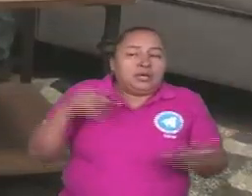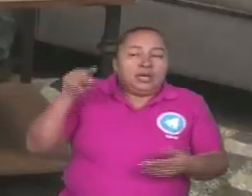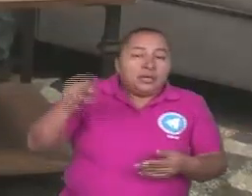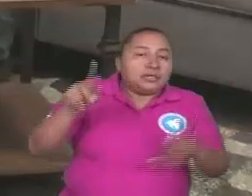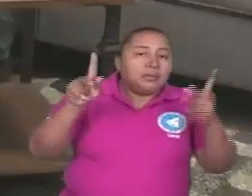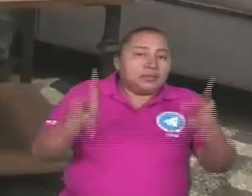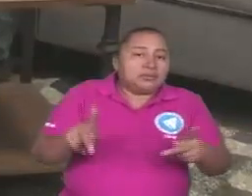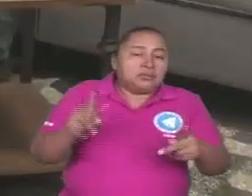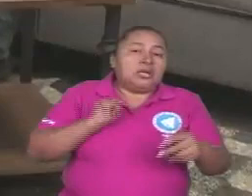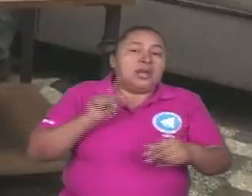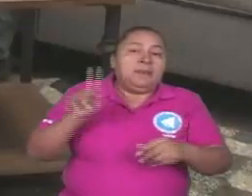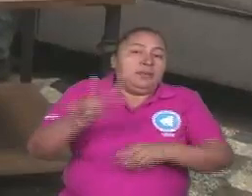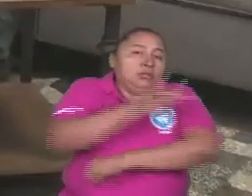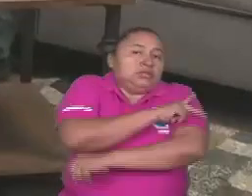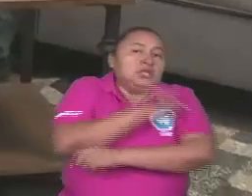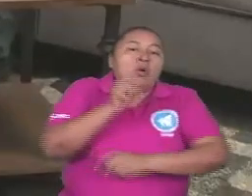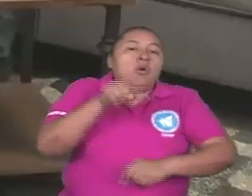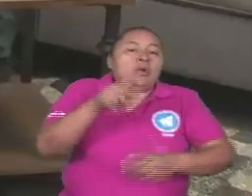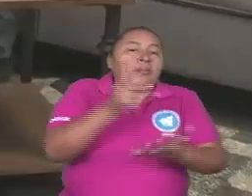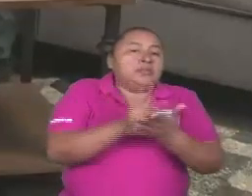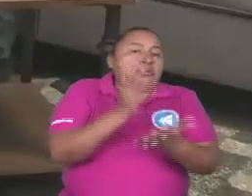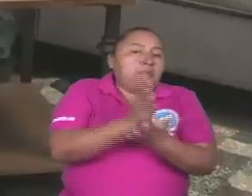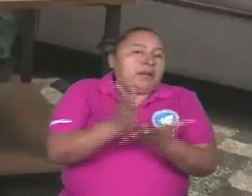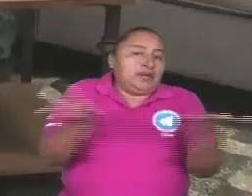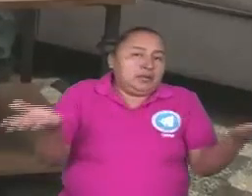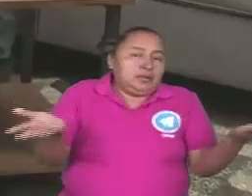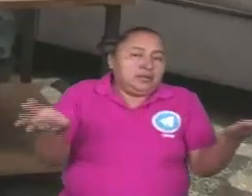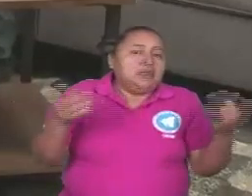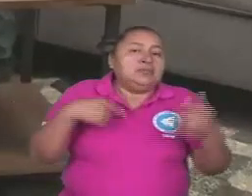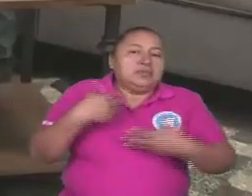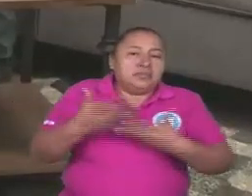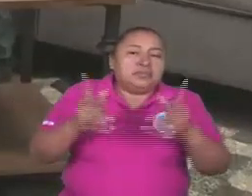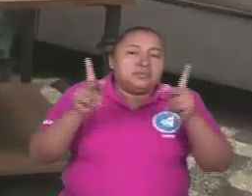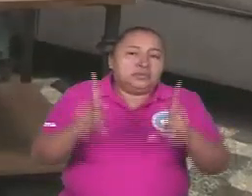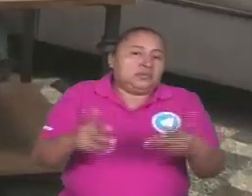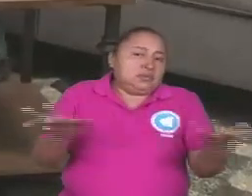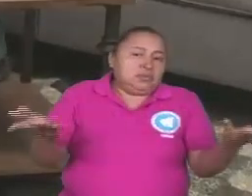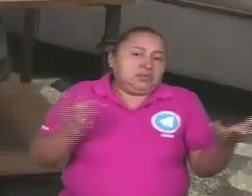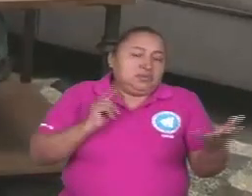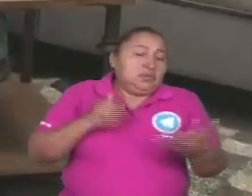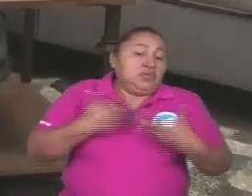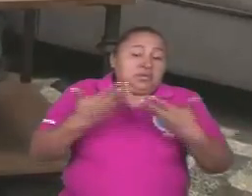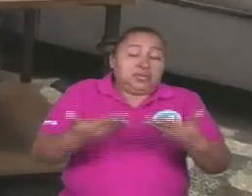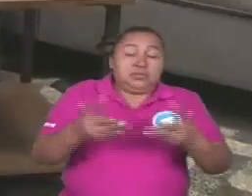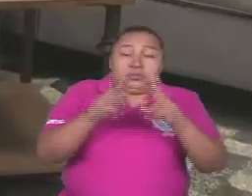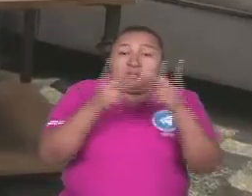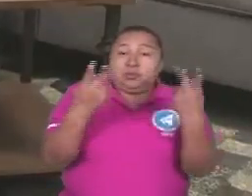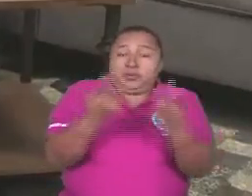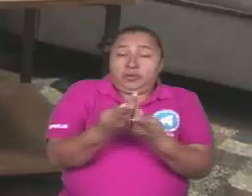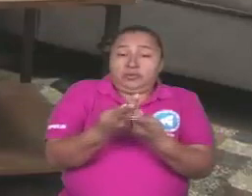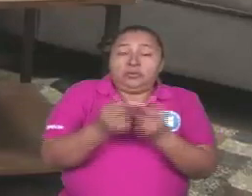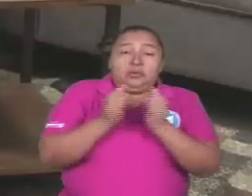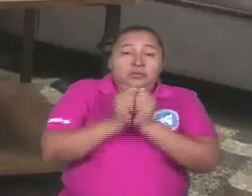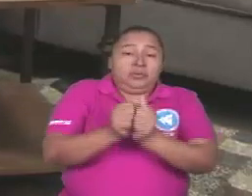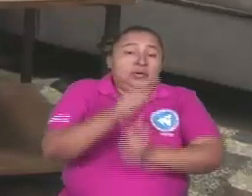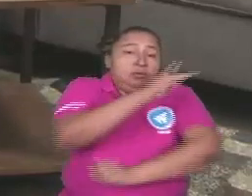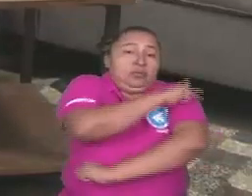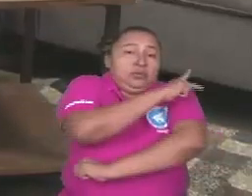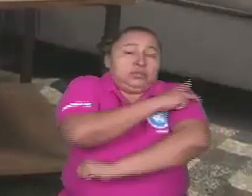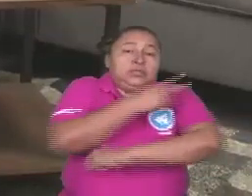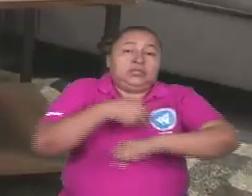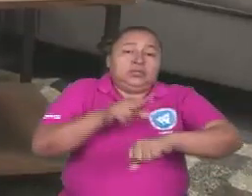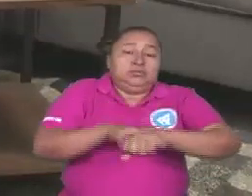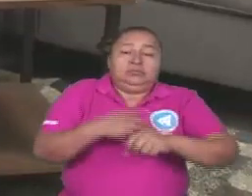o a tu policía? A tu policía. Que además está al servicio del pueblo. Evidentemente, está al servicio del pueblo. Y los compañeros de la policía